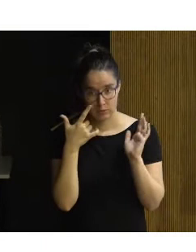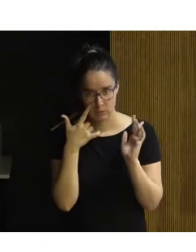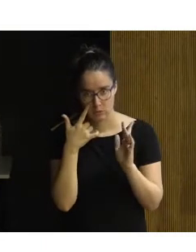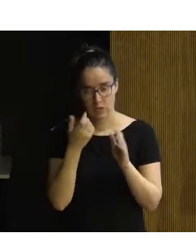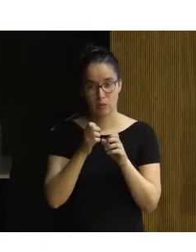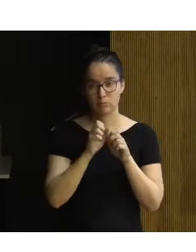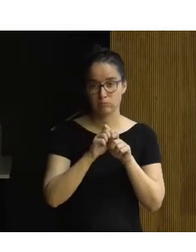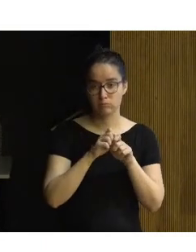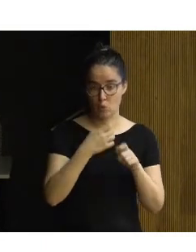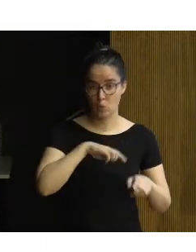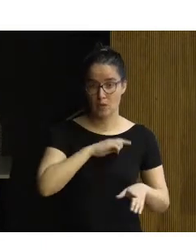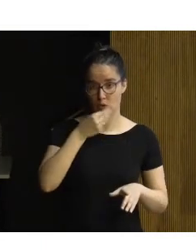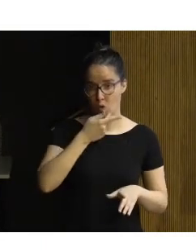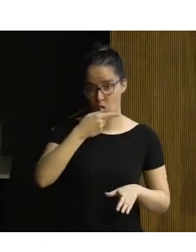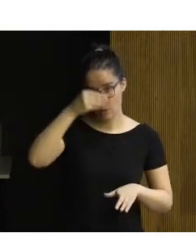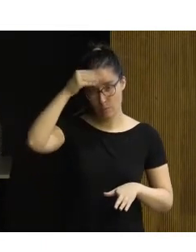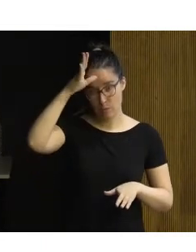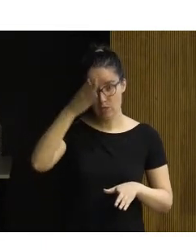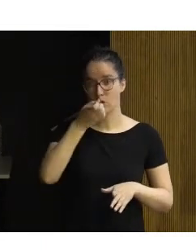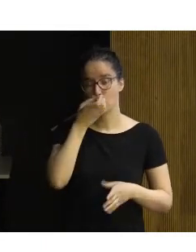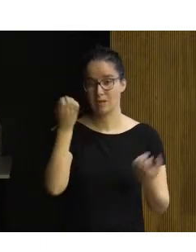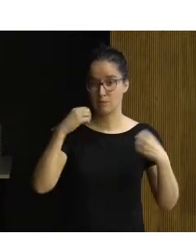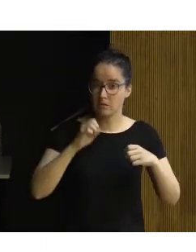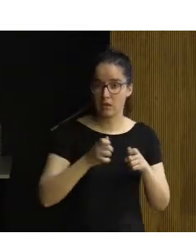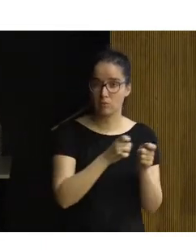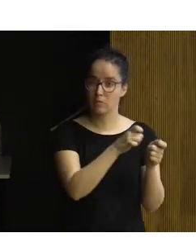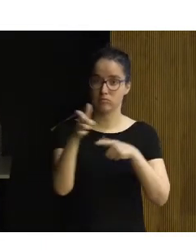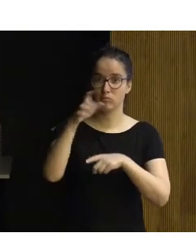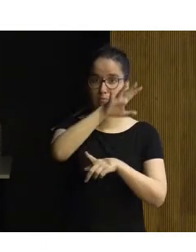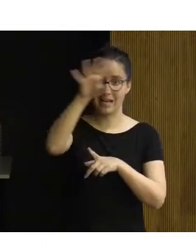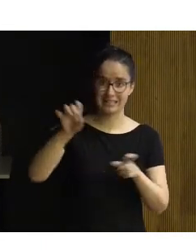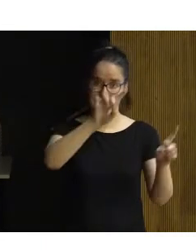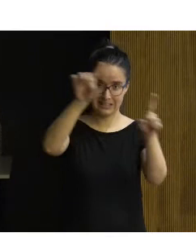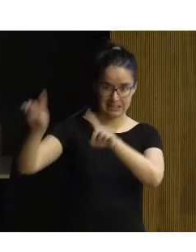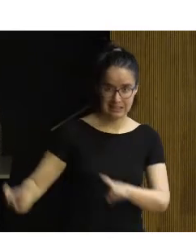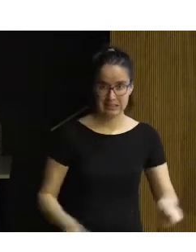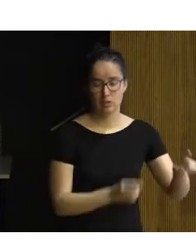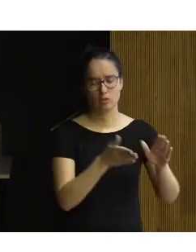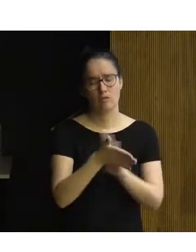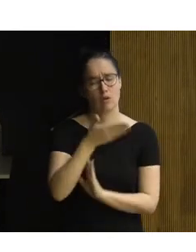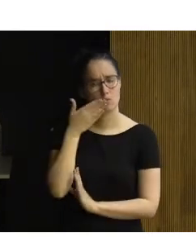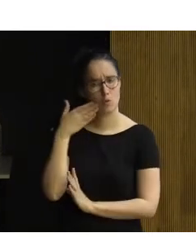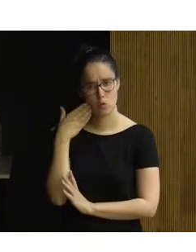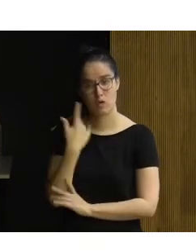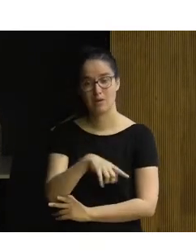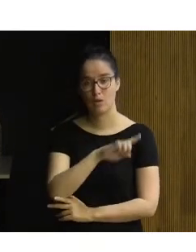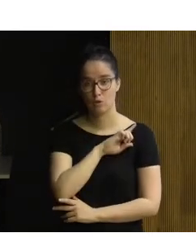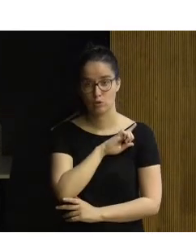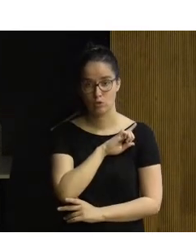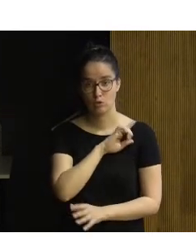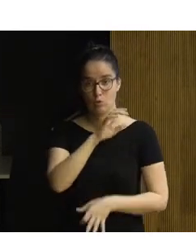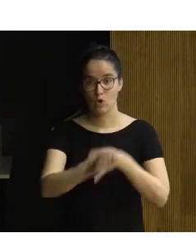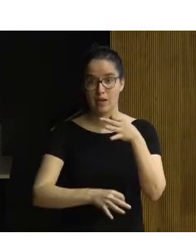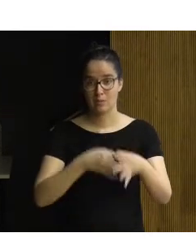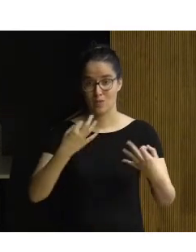exportar nuestro conocimiento y nuestras buenas prácticas. Eso es un orgullo, lógicamente, bueno, para nosotros como organismo